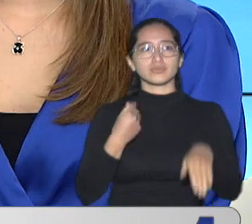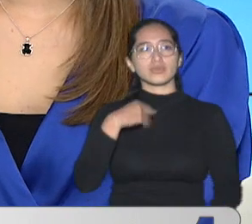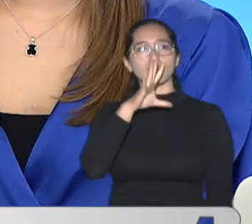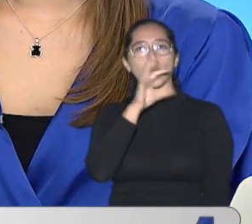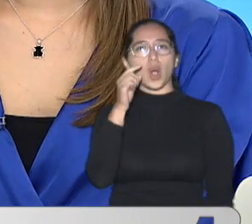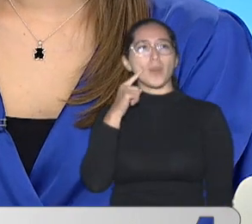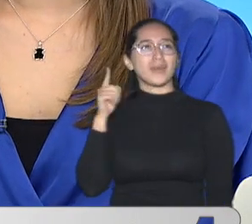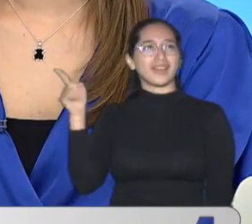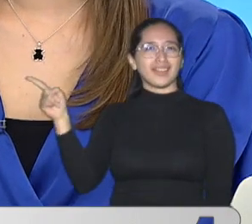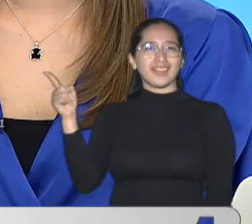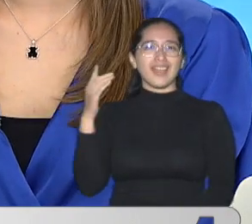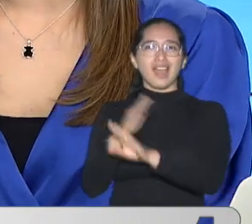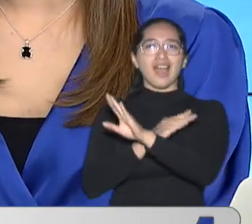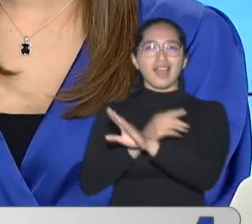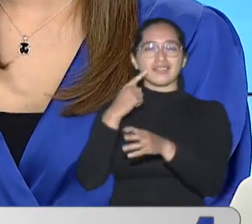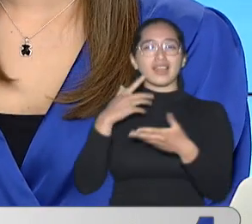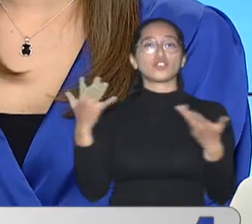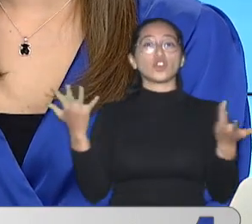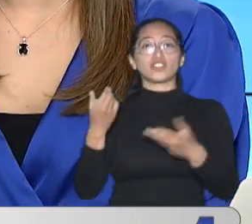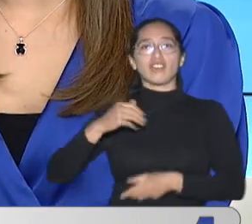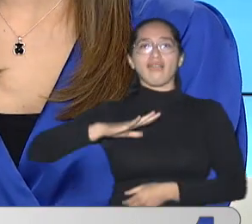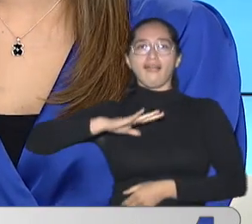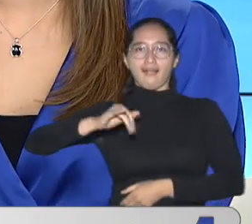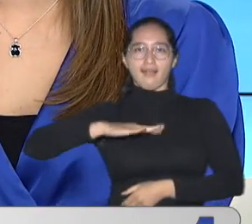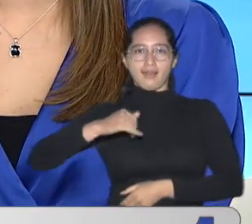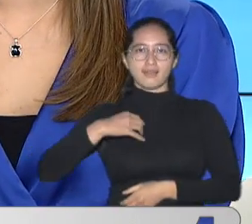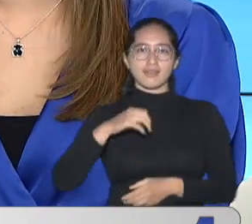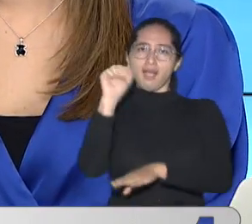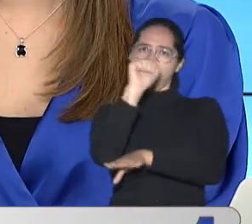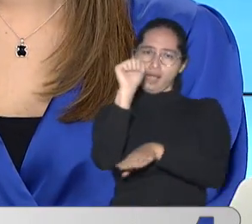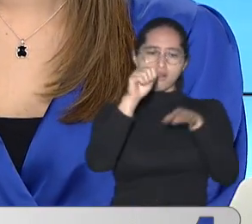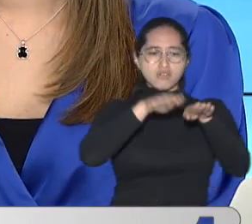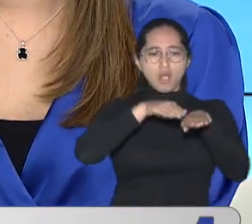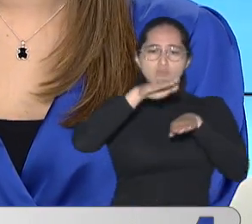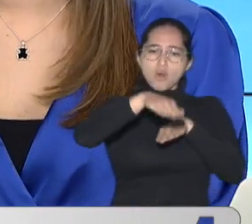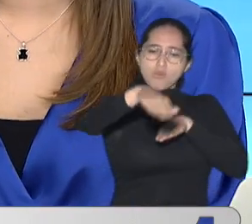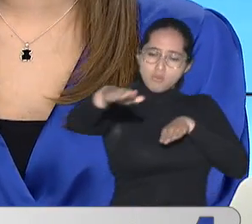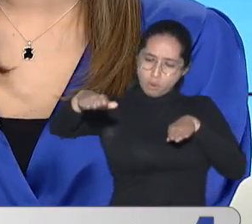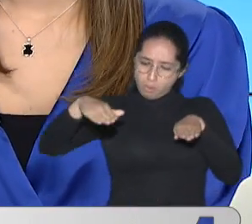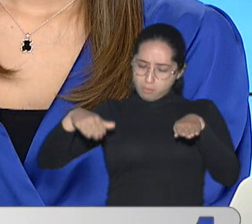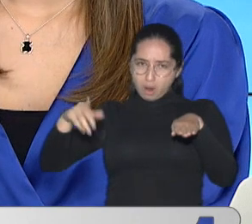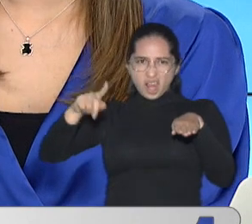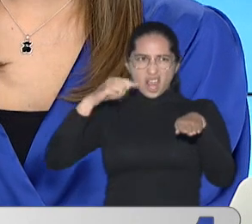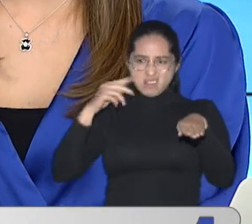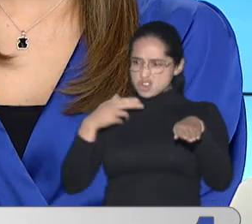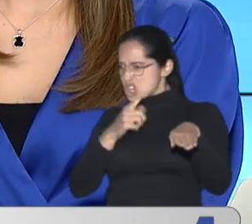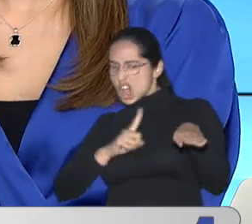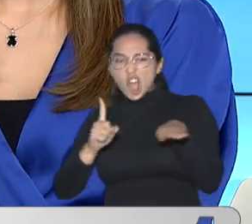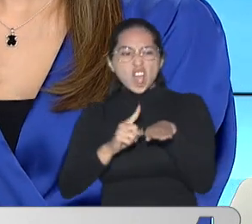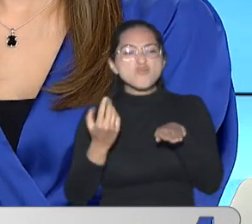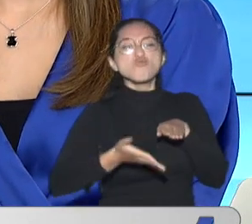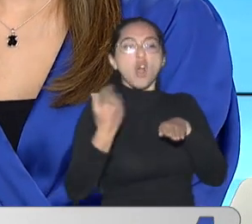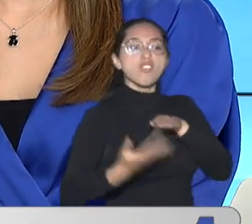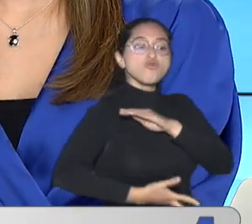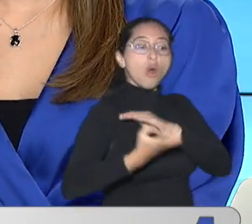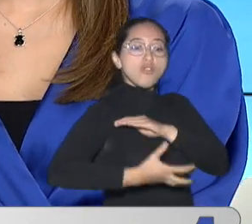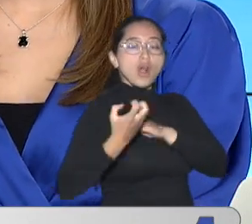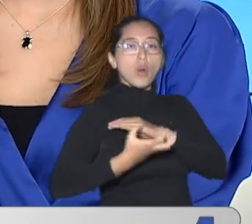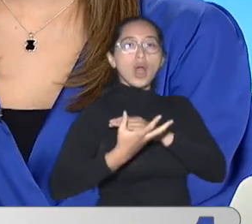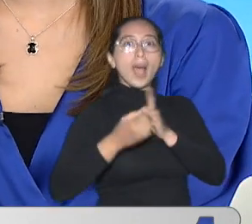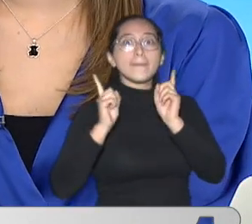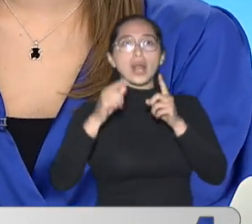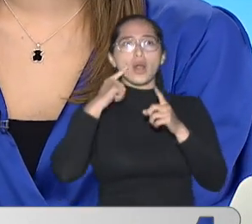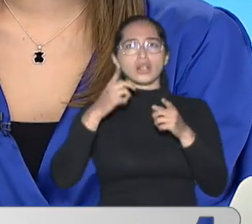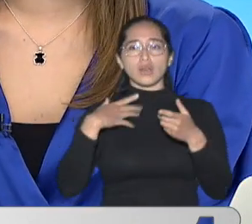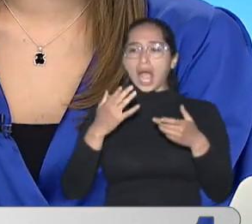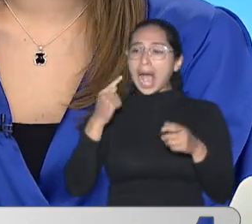atracaba conductores En el sur de Cali Quedó registrado en video Y fue identificado por la policía El hombre estuvo varias horas detenido En